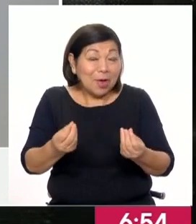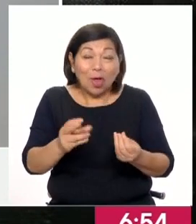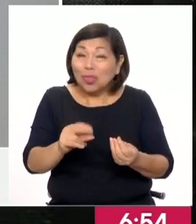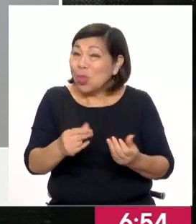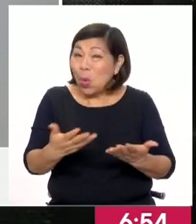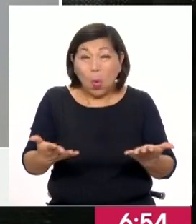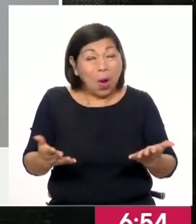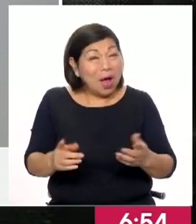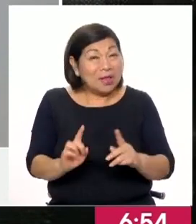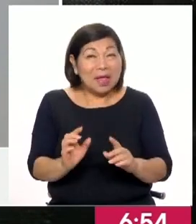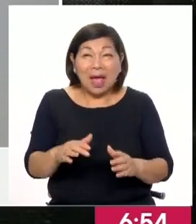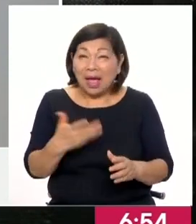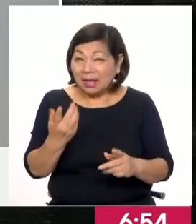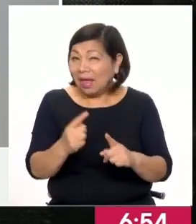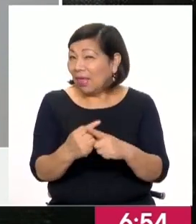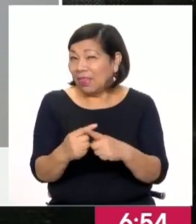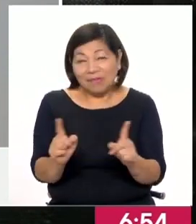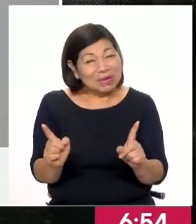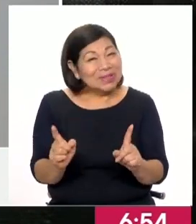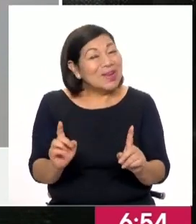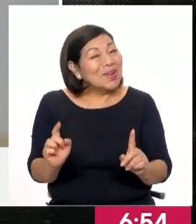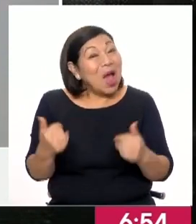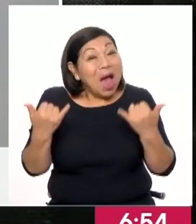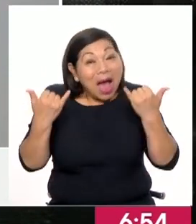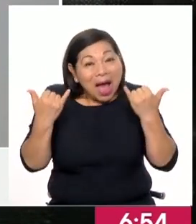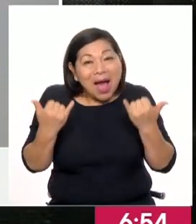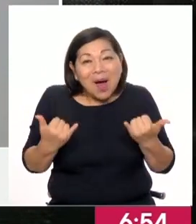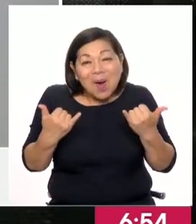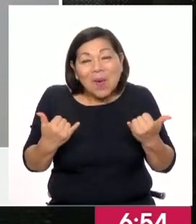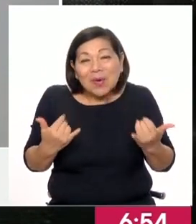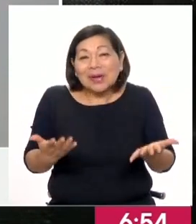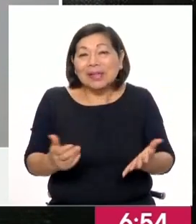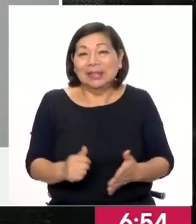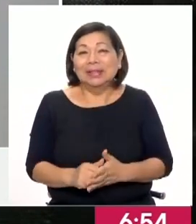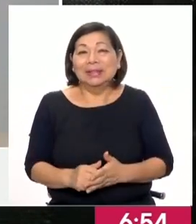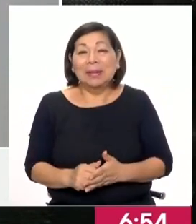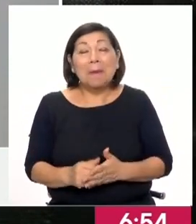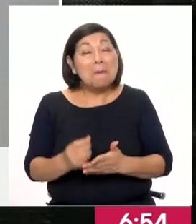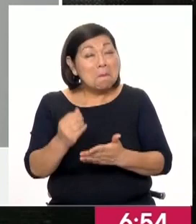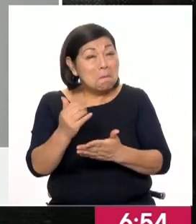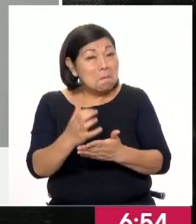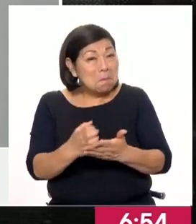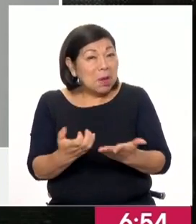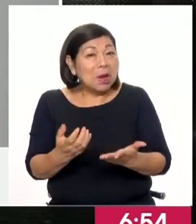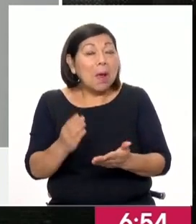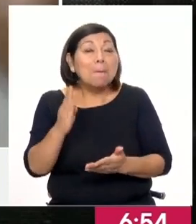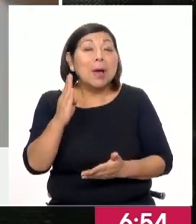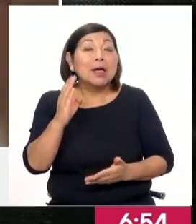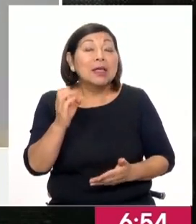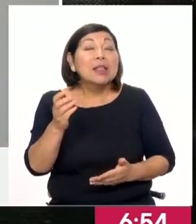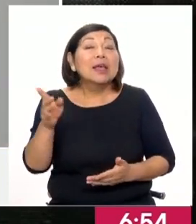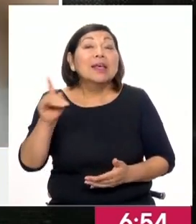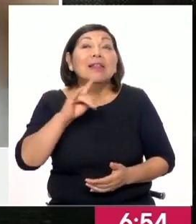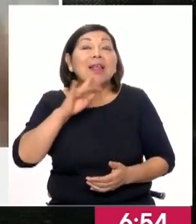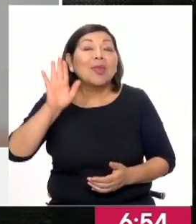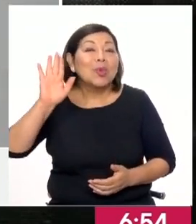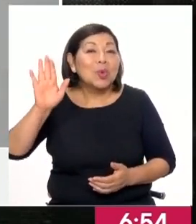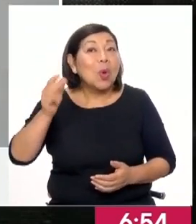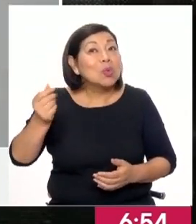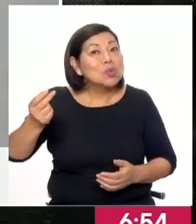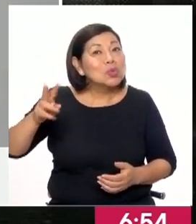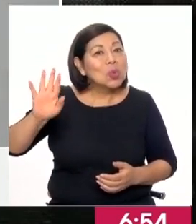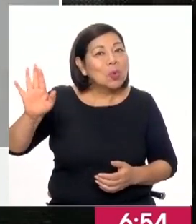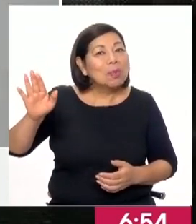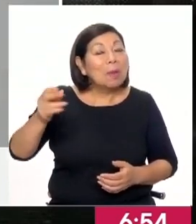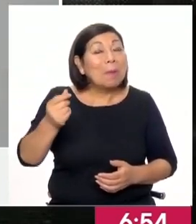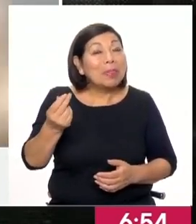habría mucha diferencia, ¿no? Entonces, ahora, la Reserva Federal, que es el Banco Central, de Estados Unidos, está subiendo la